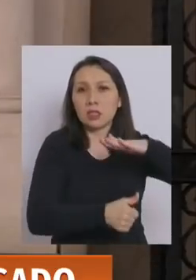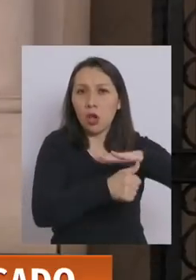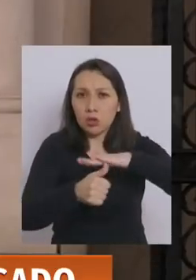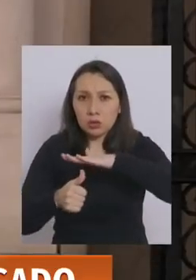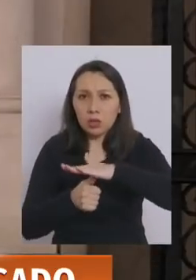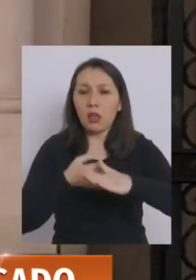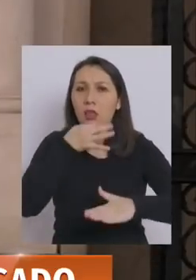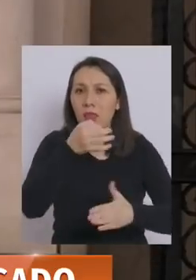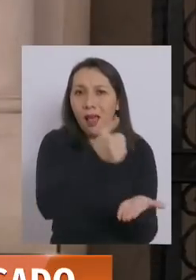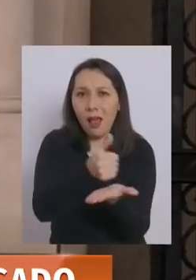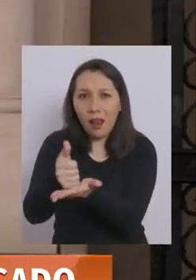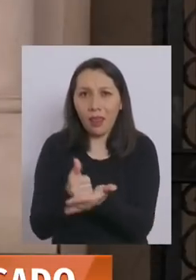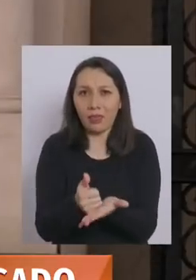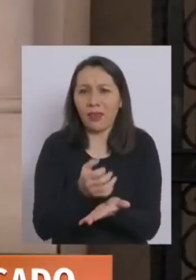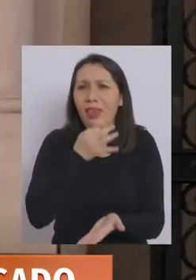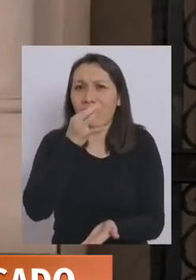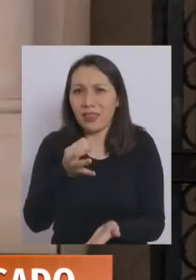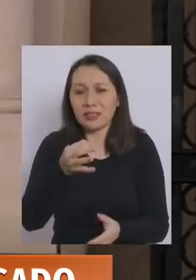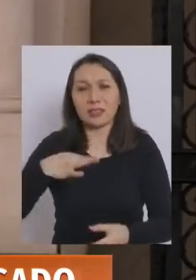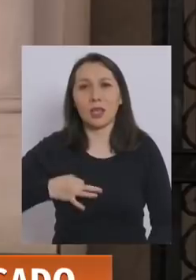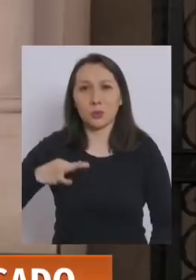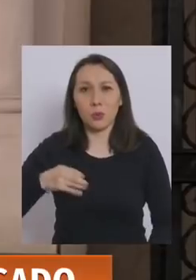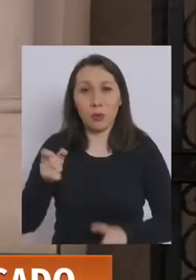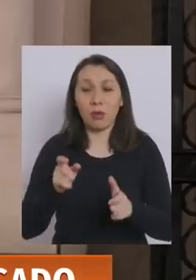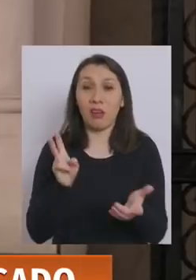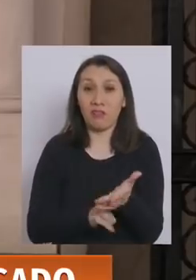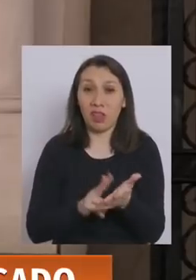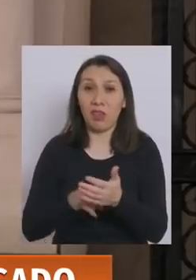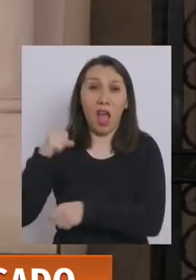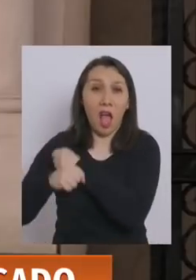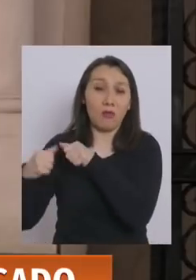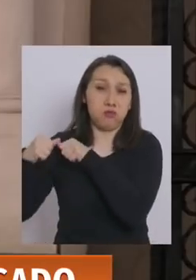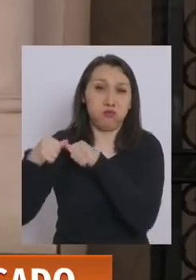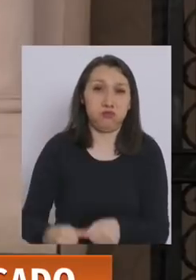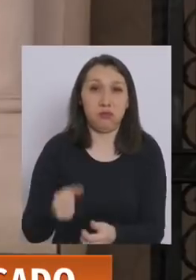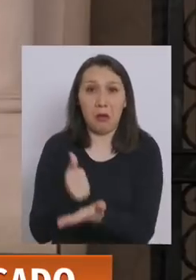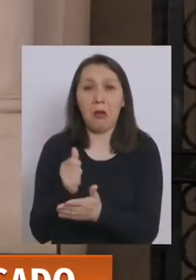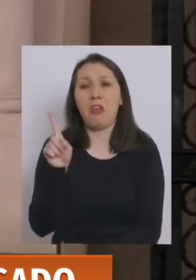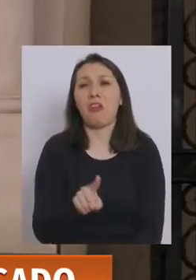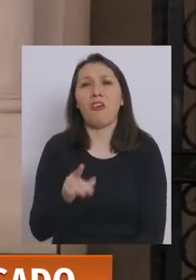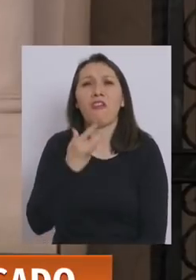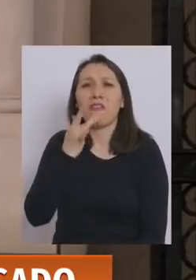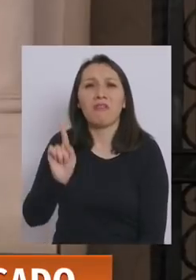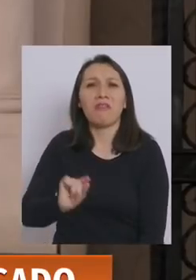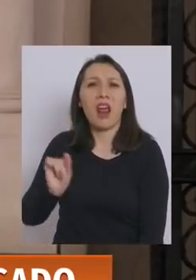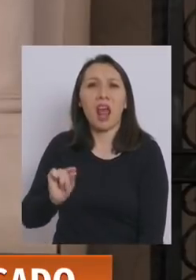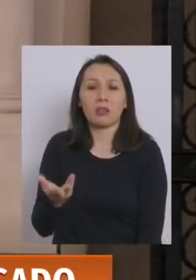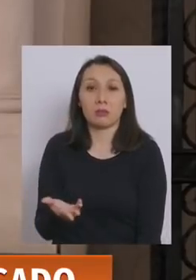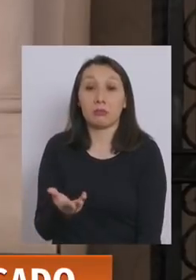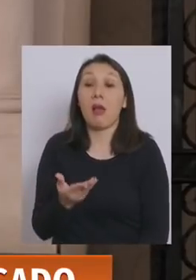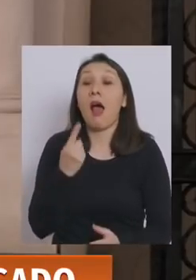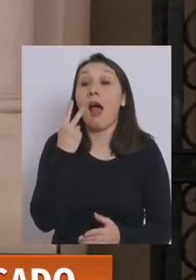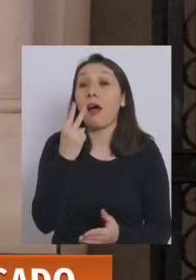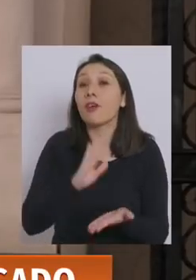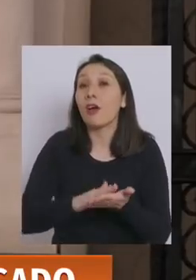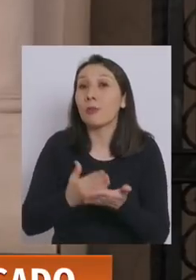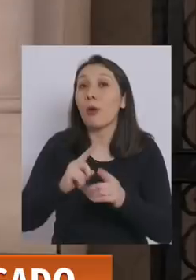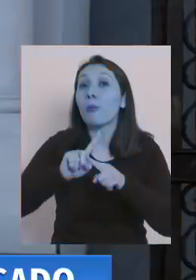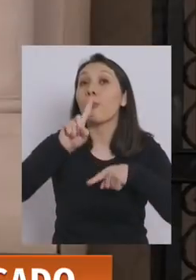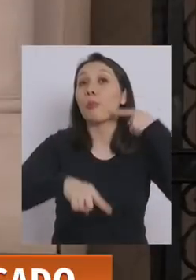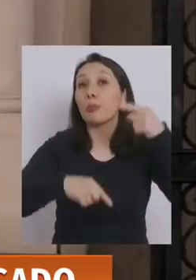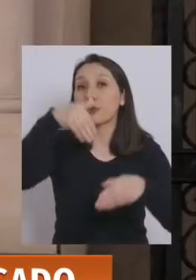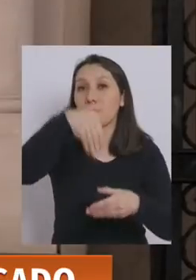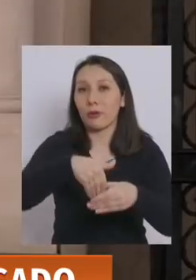le diga a los alcaldes, le diga a los ciudadanos que, en verdad, la trayectoria de un alcalde no vale la pena. Vamos a ver cómo le va en la próxima elección.